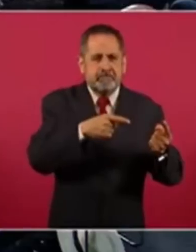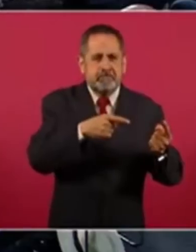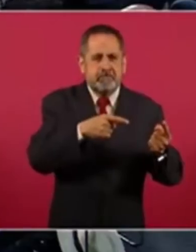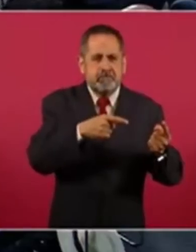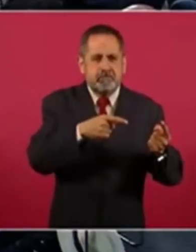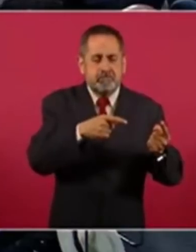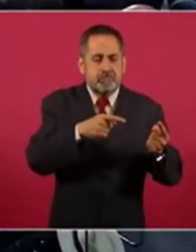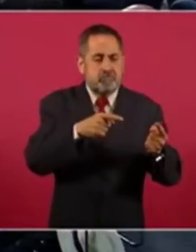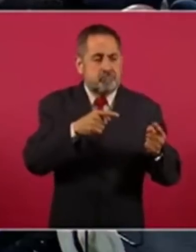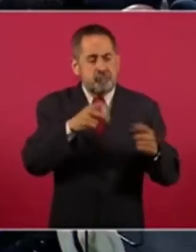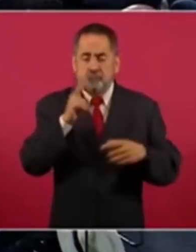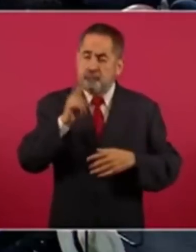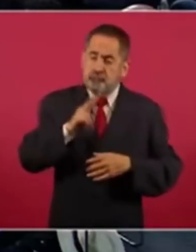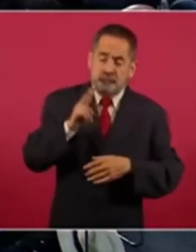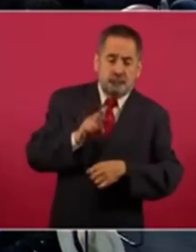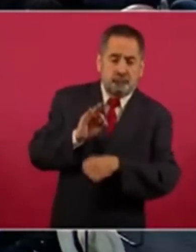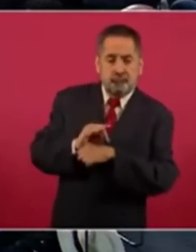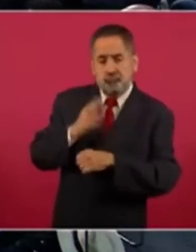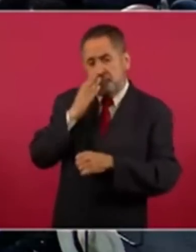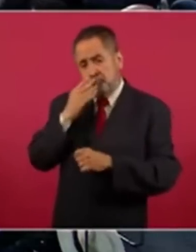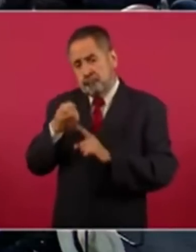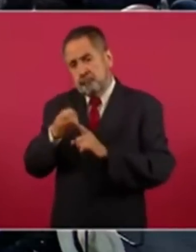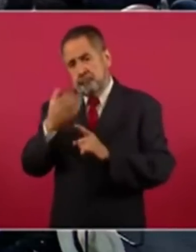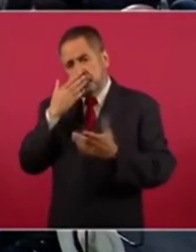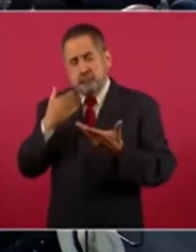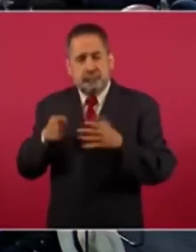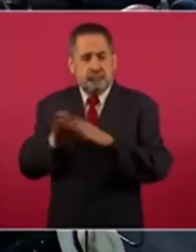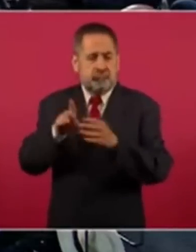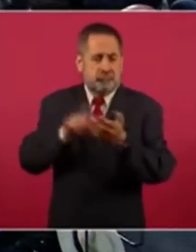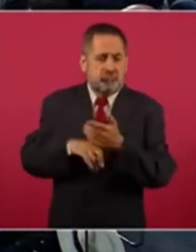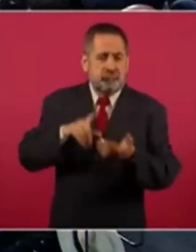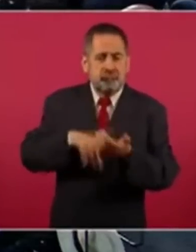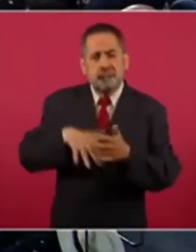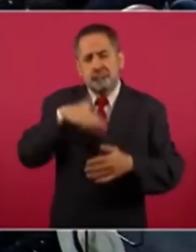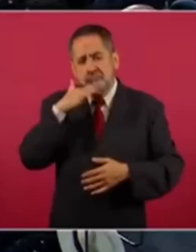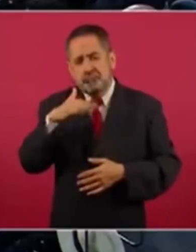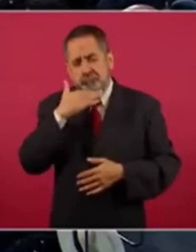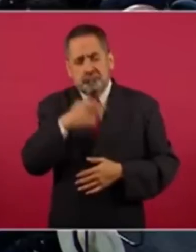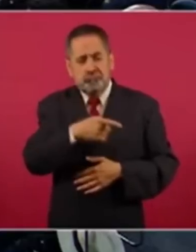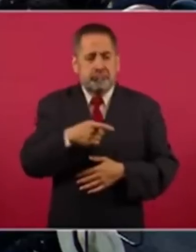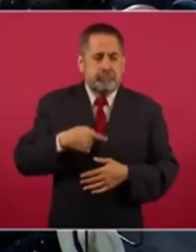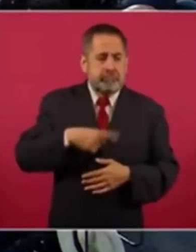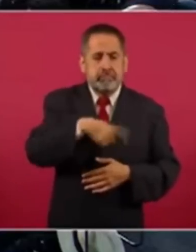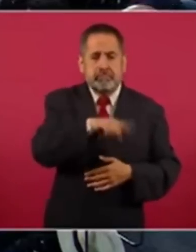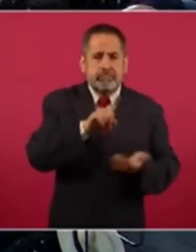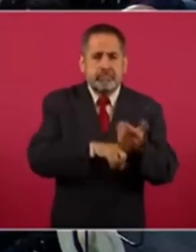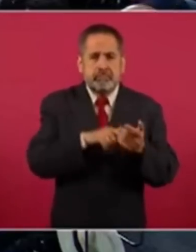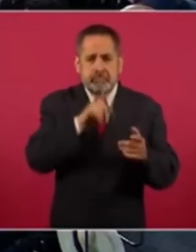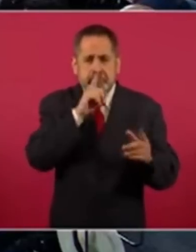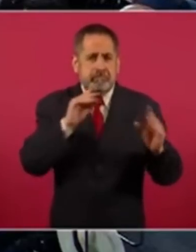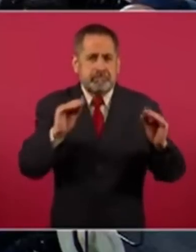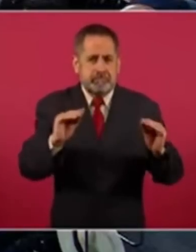legitimaban el régimen de corrupción, se quedaban callados